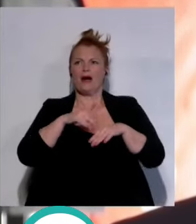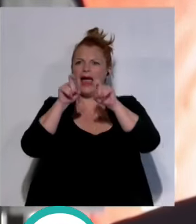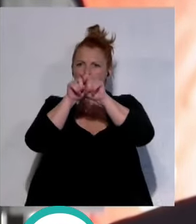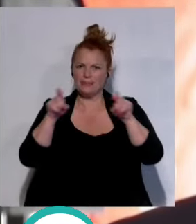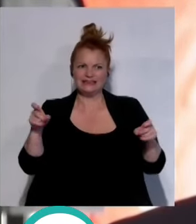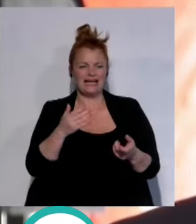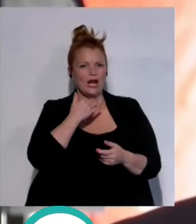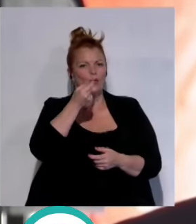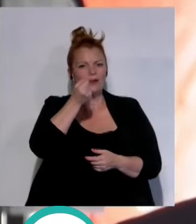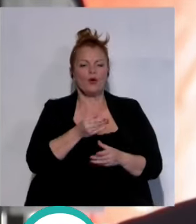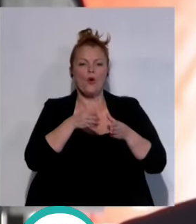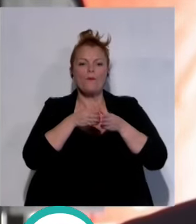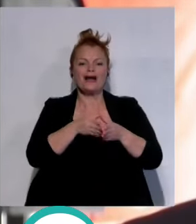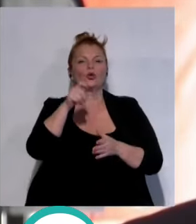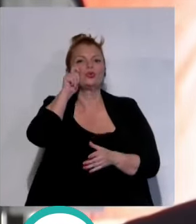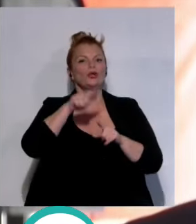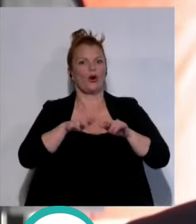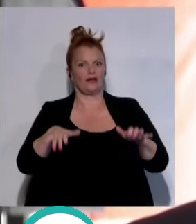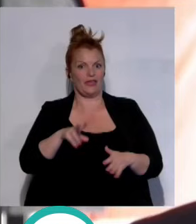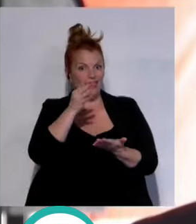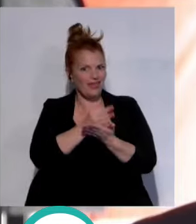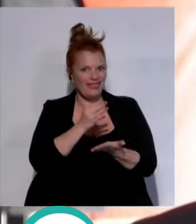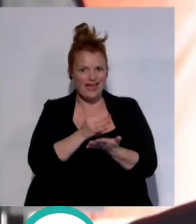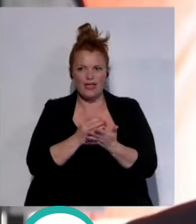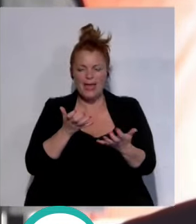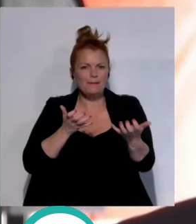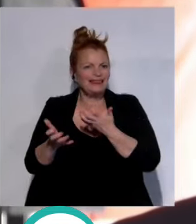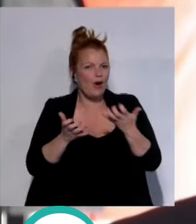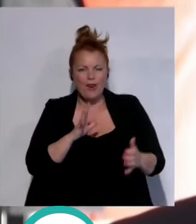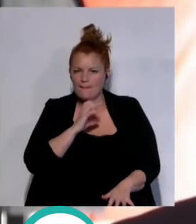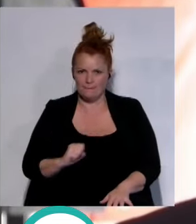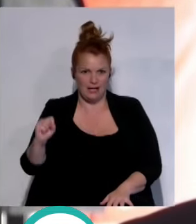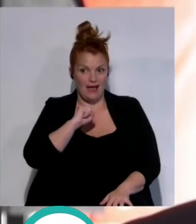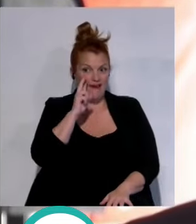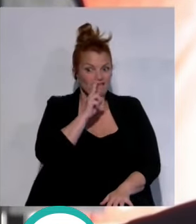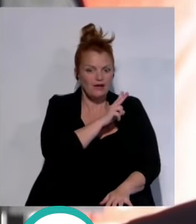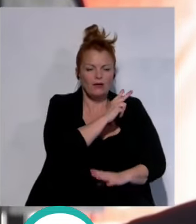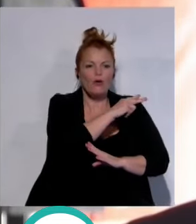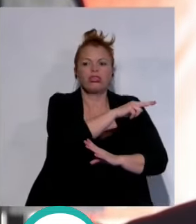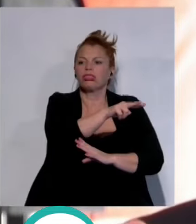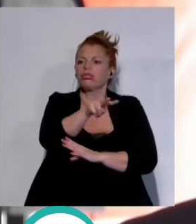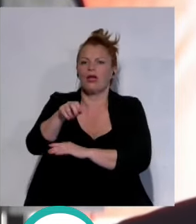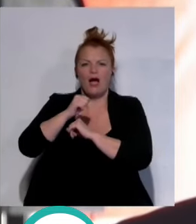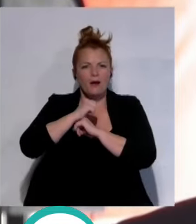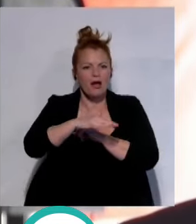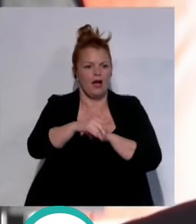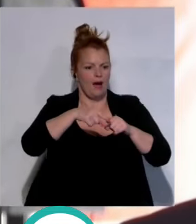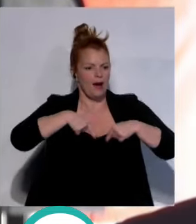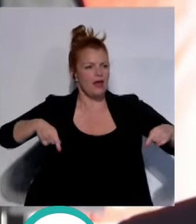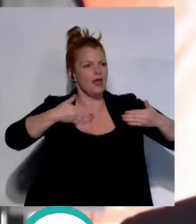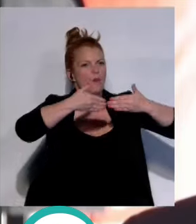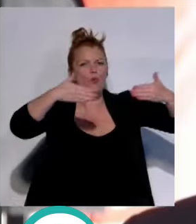le ha dado por poner un barco turístico en Cádiz cuando Cádiz es ciudad espectacularmente bonita vista desde el mar tenemos bahía tenemos murallas